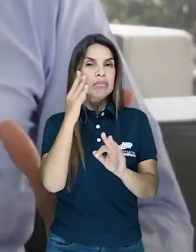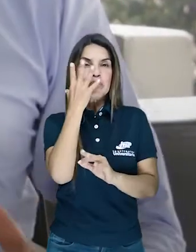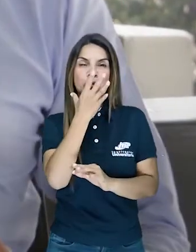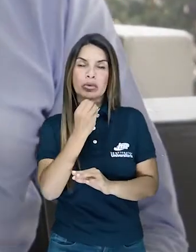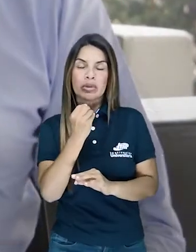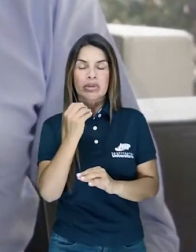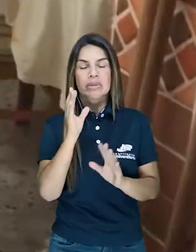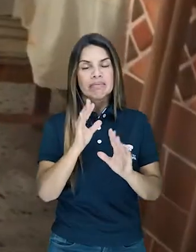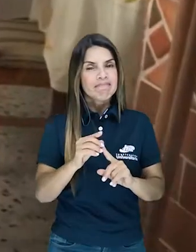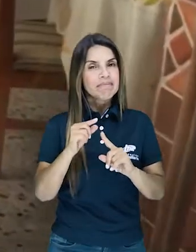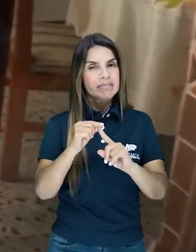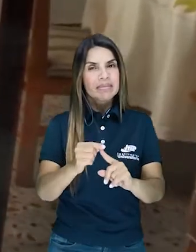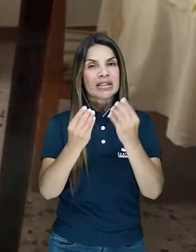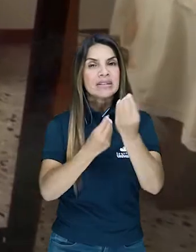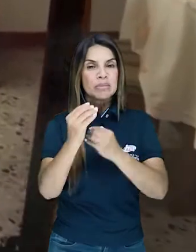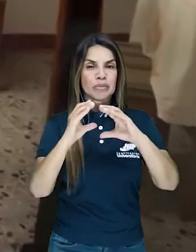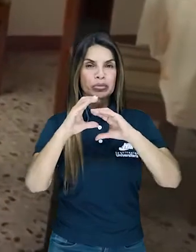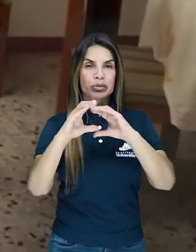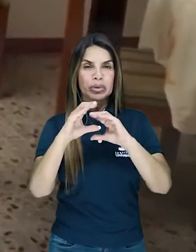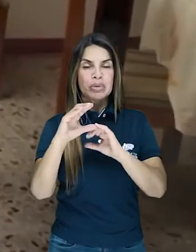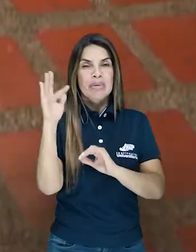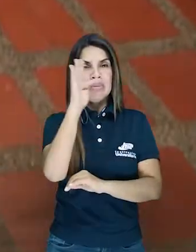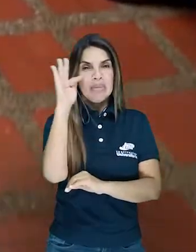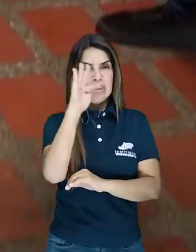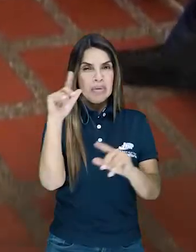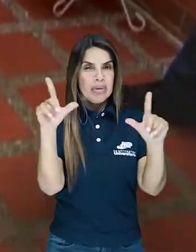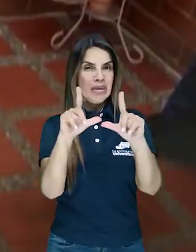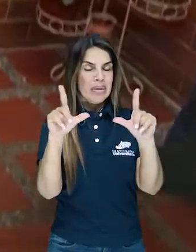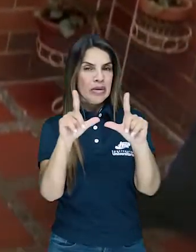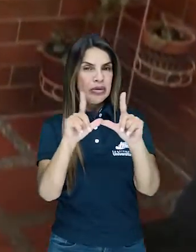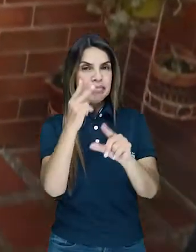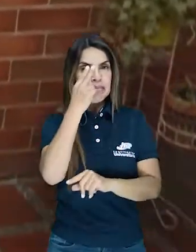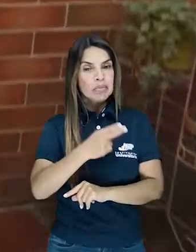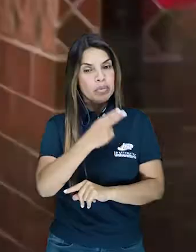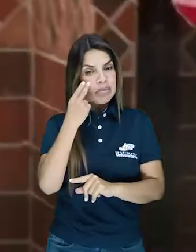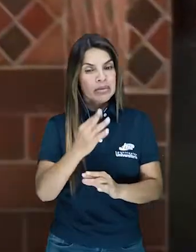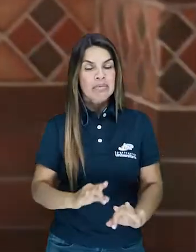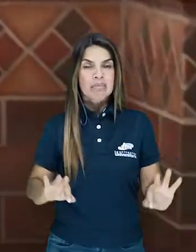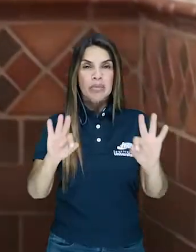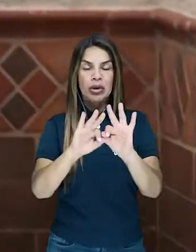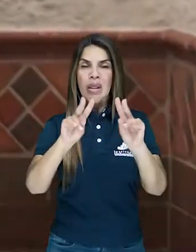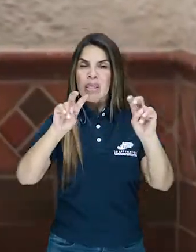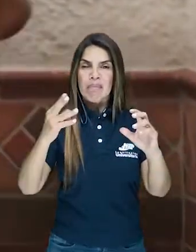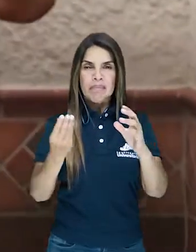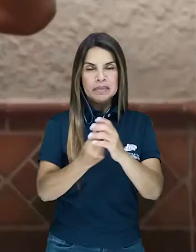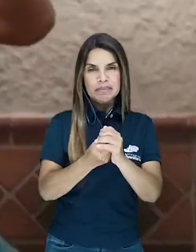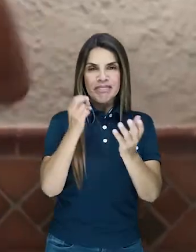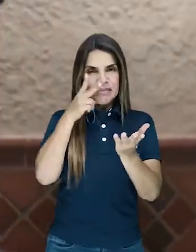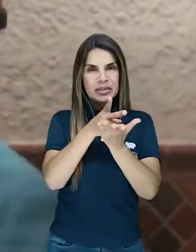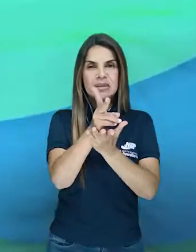especiales. Uno de ellos es que en Teleantioquia tenemos un compromiso muy fuerte con la